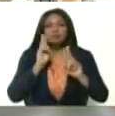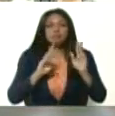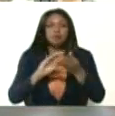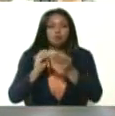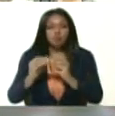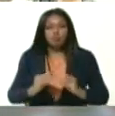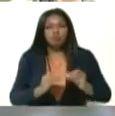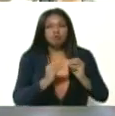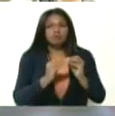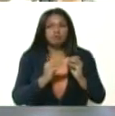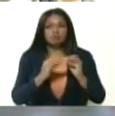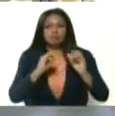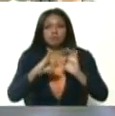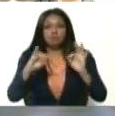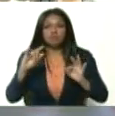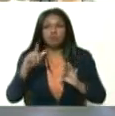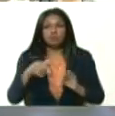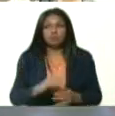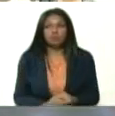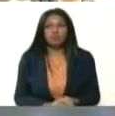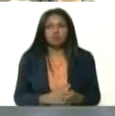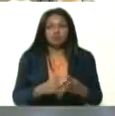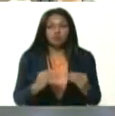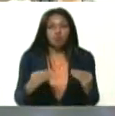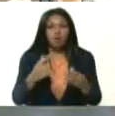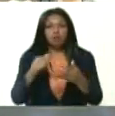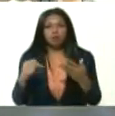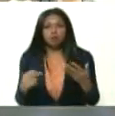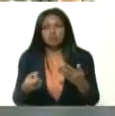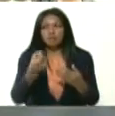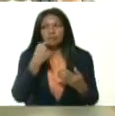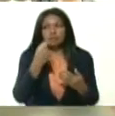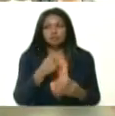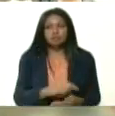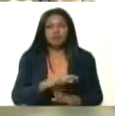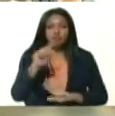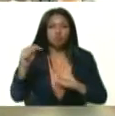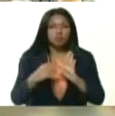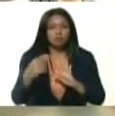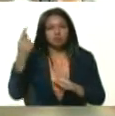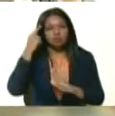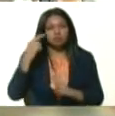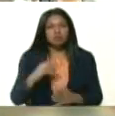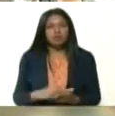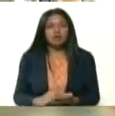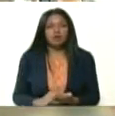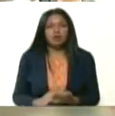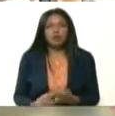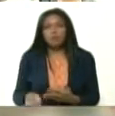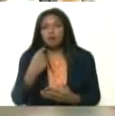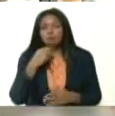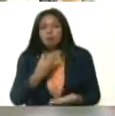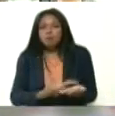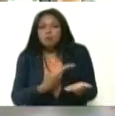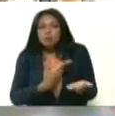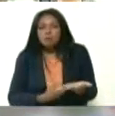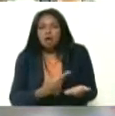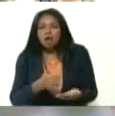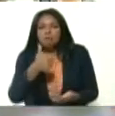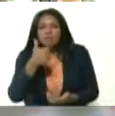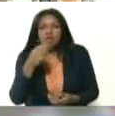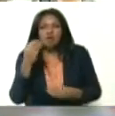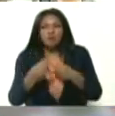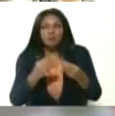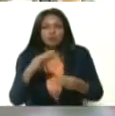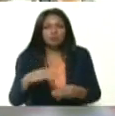arregladitas, con el médico, con todo lo que necesite, la medicina, 24 horas al día tomándole aquí la pulsación del oxígeno